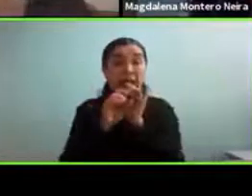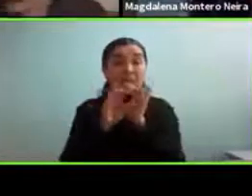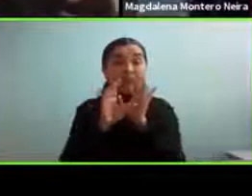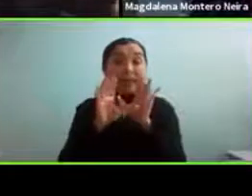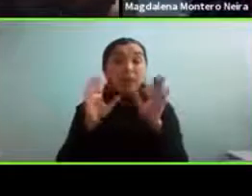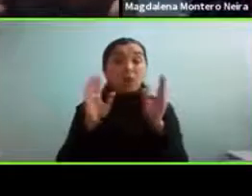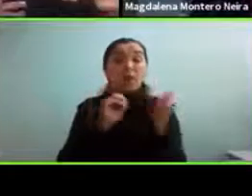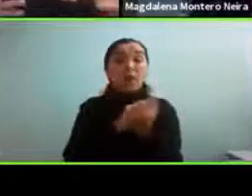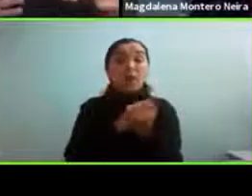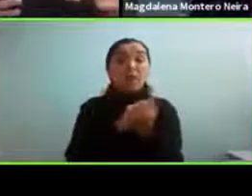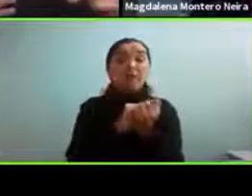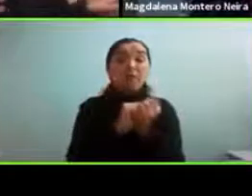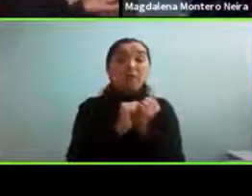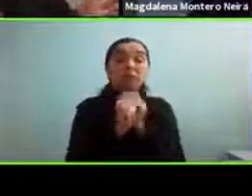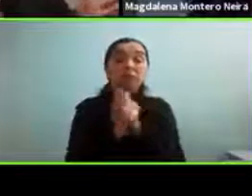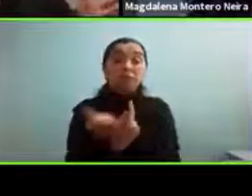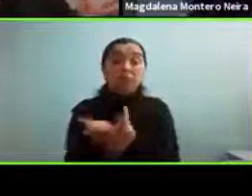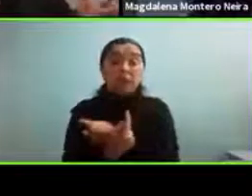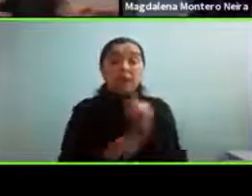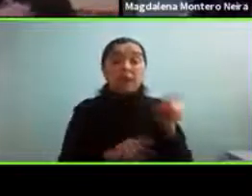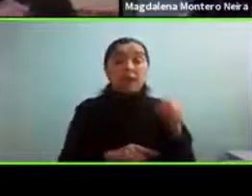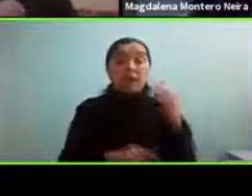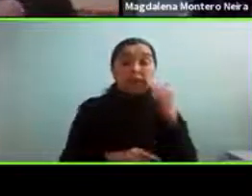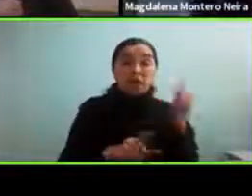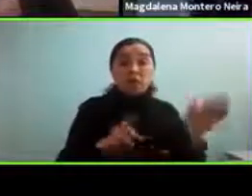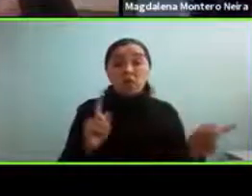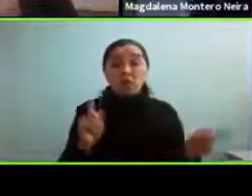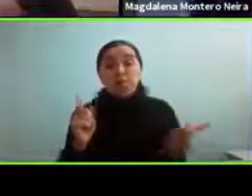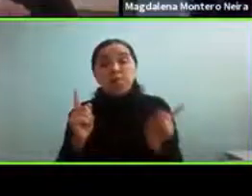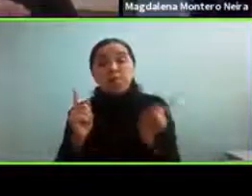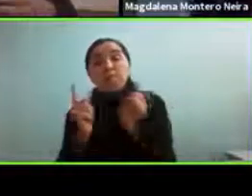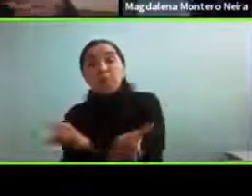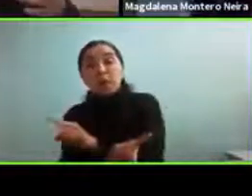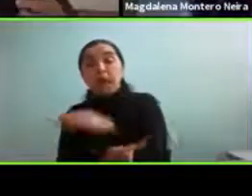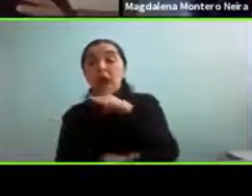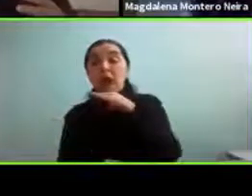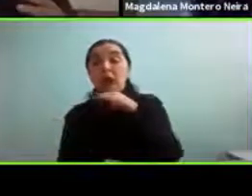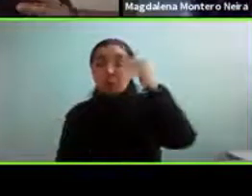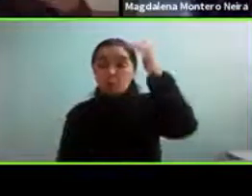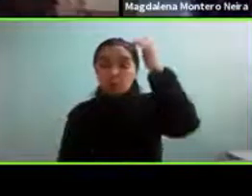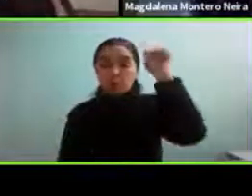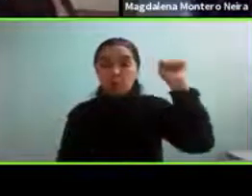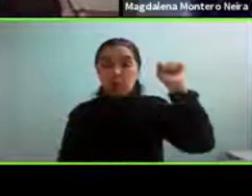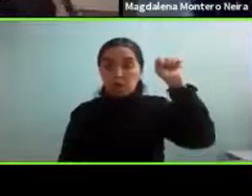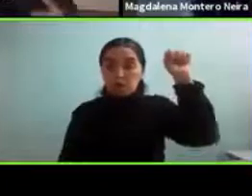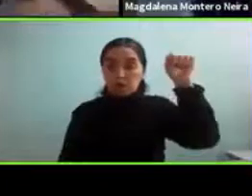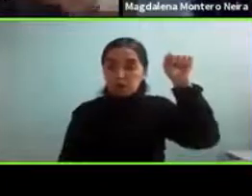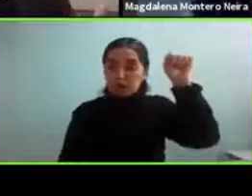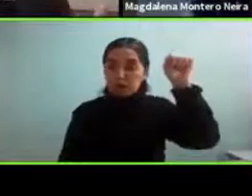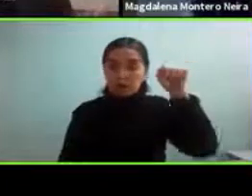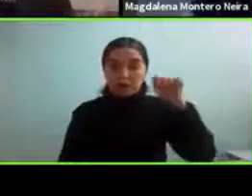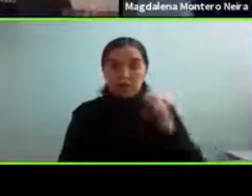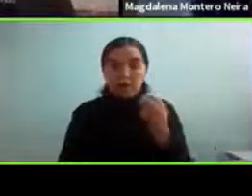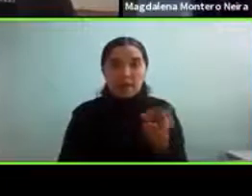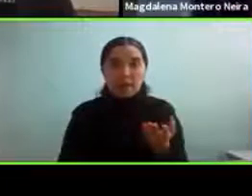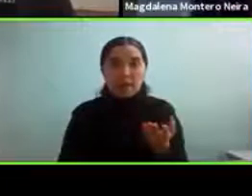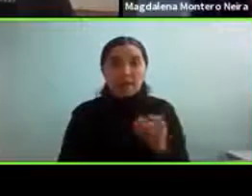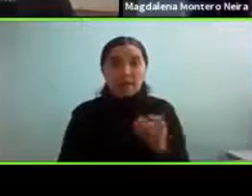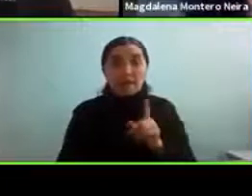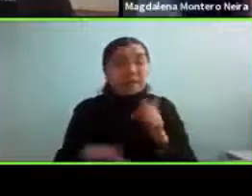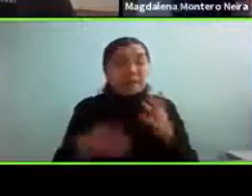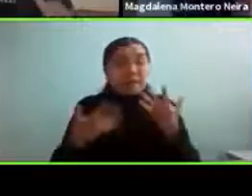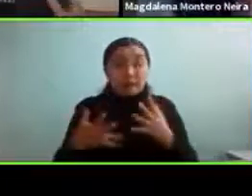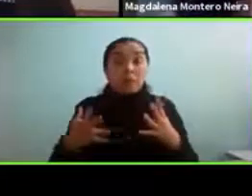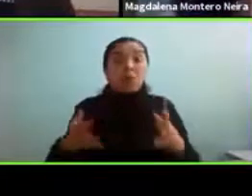transición de la infancia al adultez en el autista yo creo que tenemos que ya estamos asumiendo un